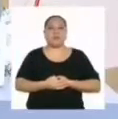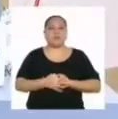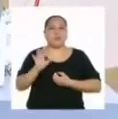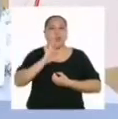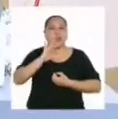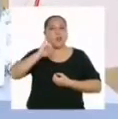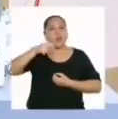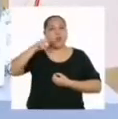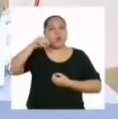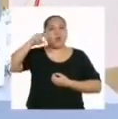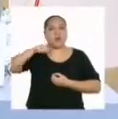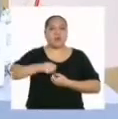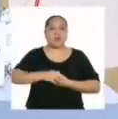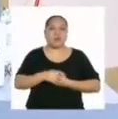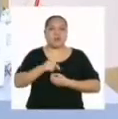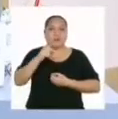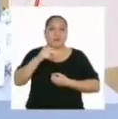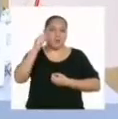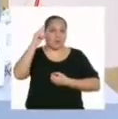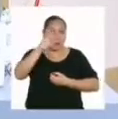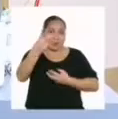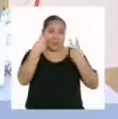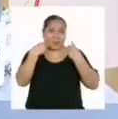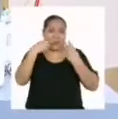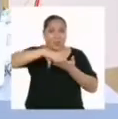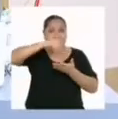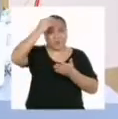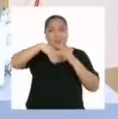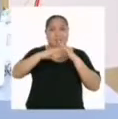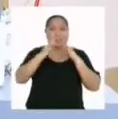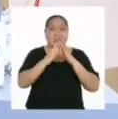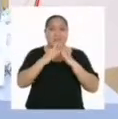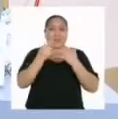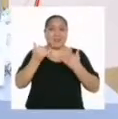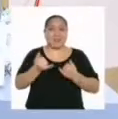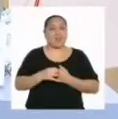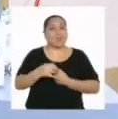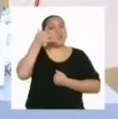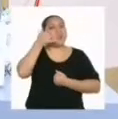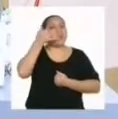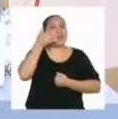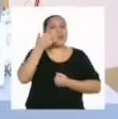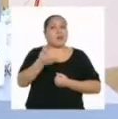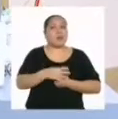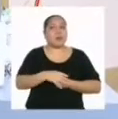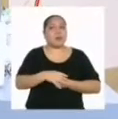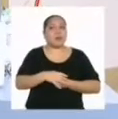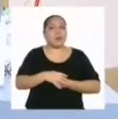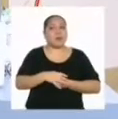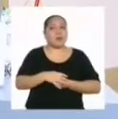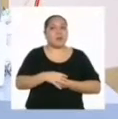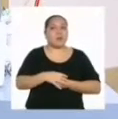¿Aló, Juana? Me imagino que estás viendo Aprendo en Casa en este momento. Te llamaba para...